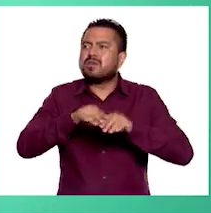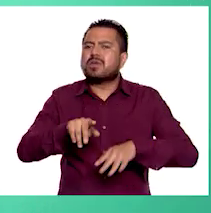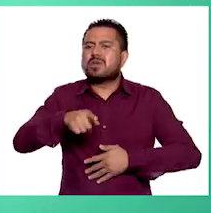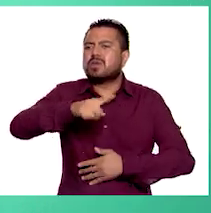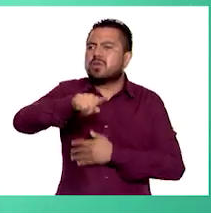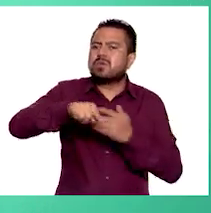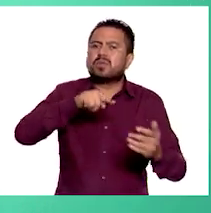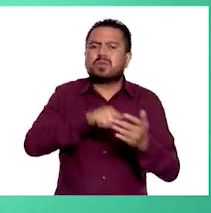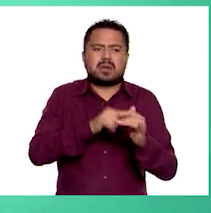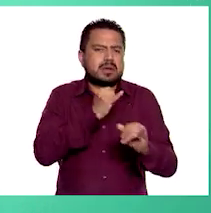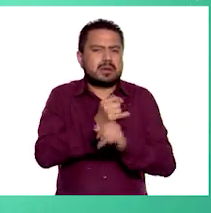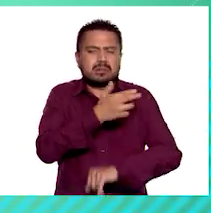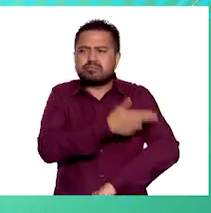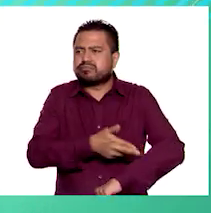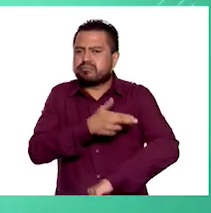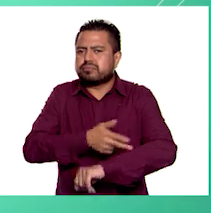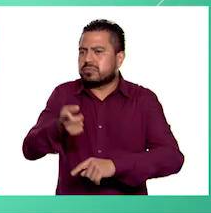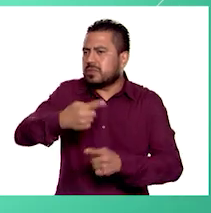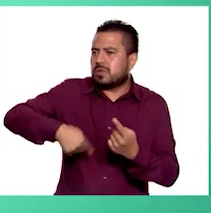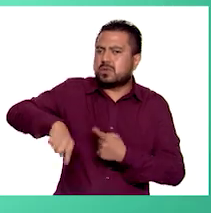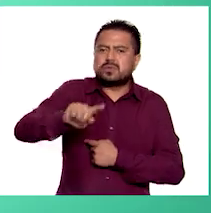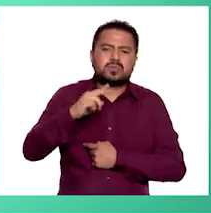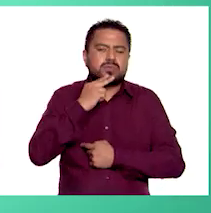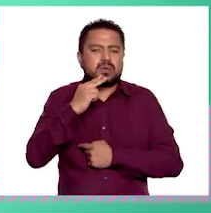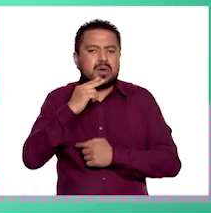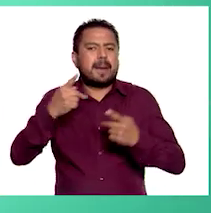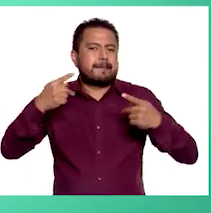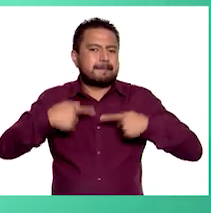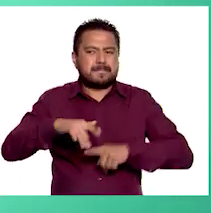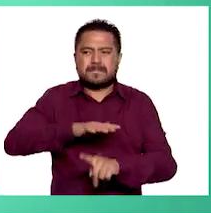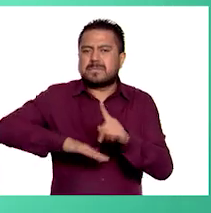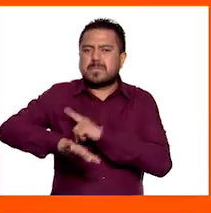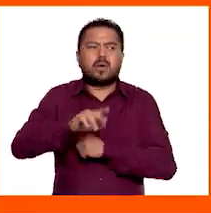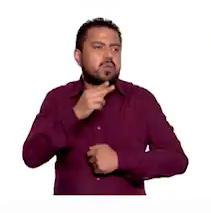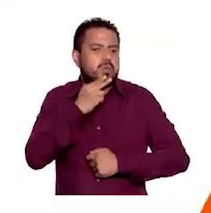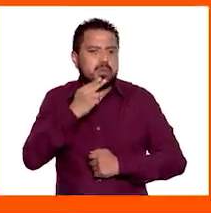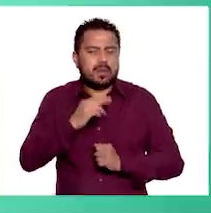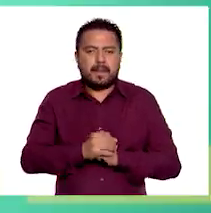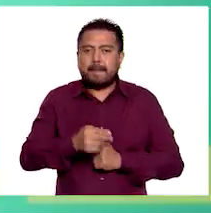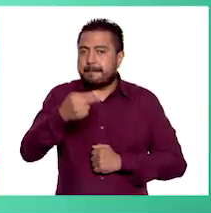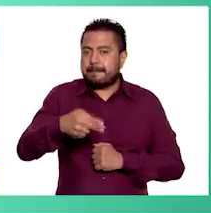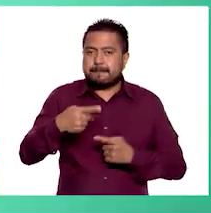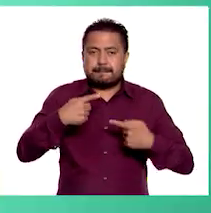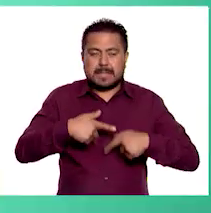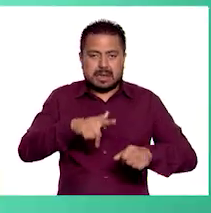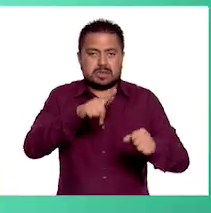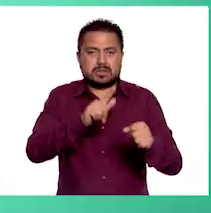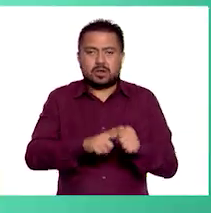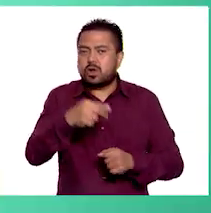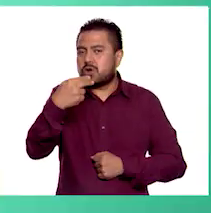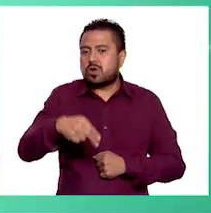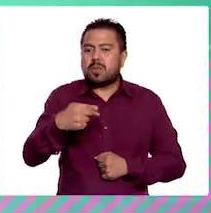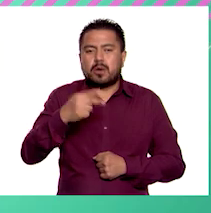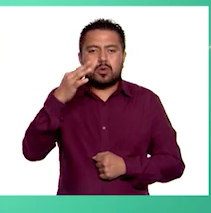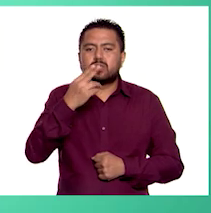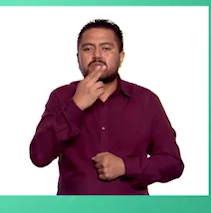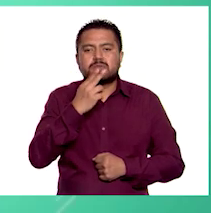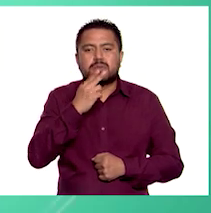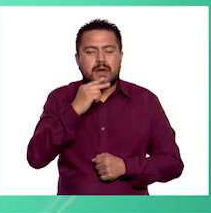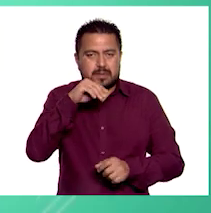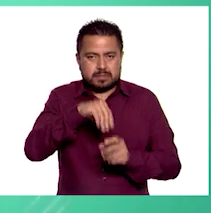sitios web piden a los usuarios, es decir, a las personas que los utilizan. Nombre personal, nombre de usuario,